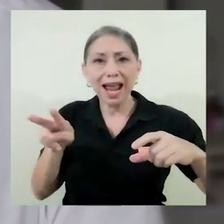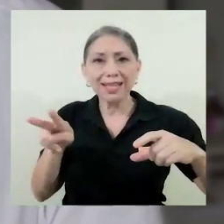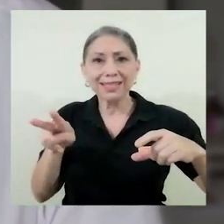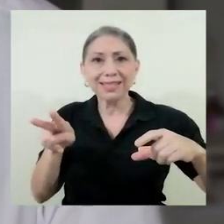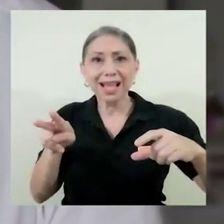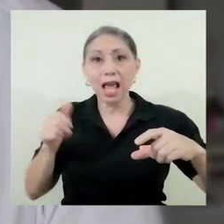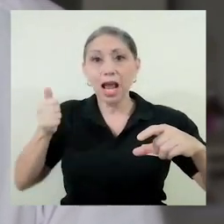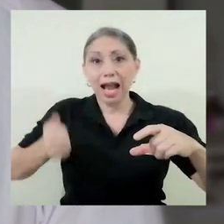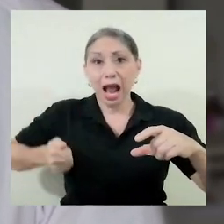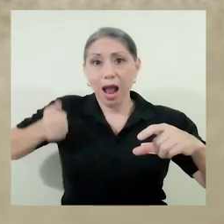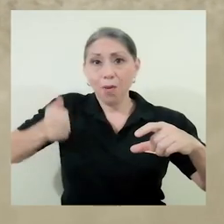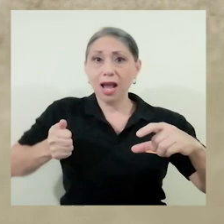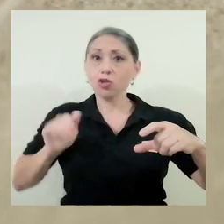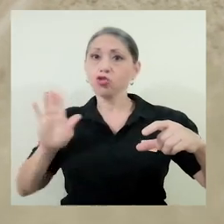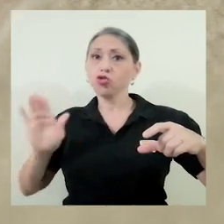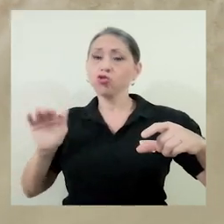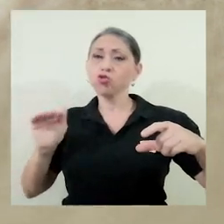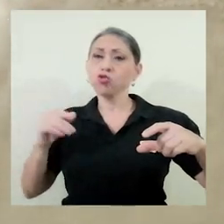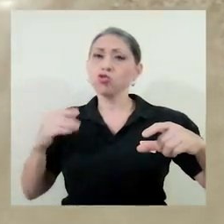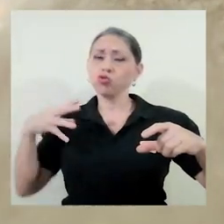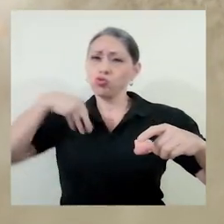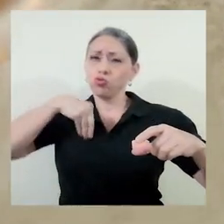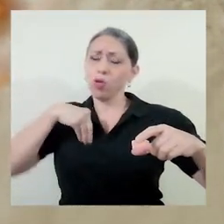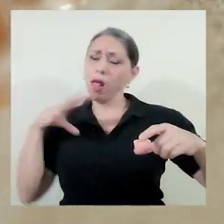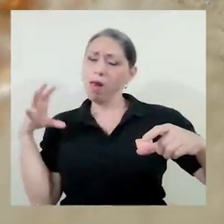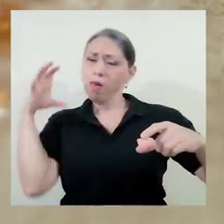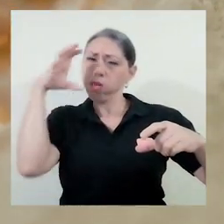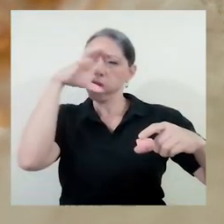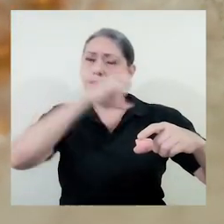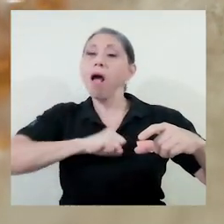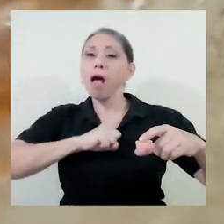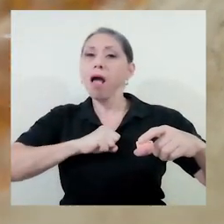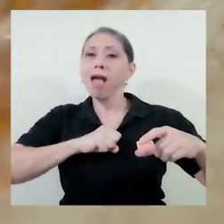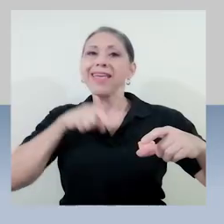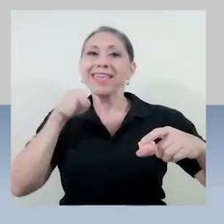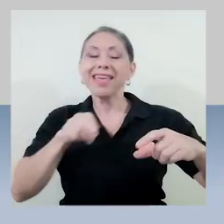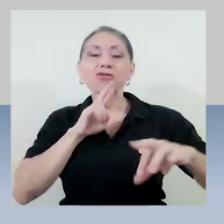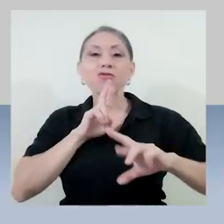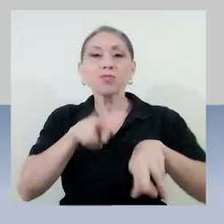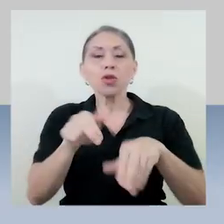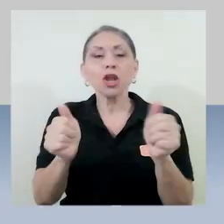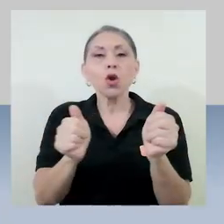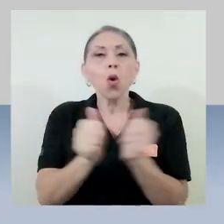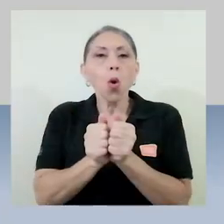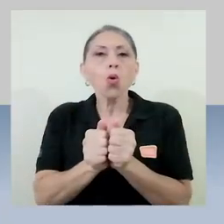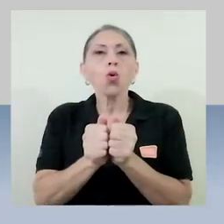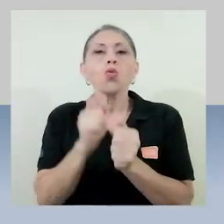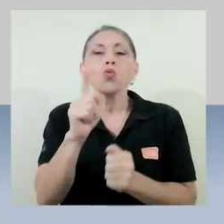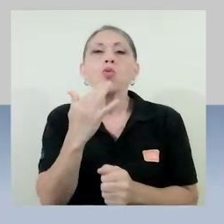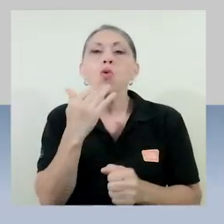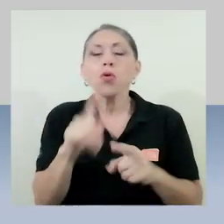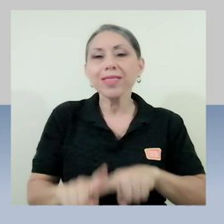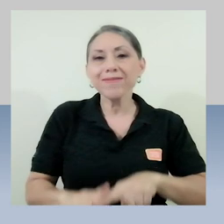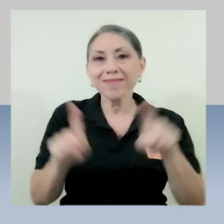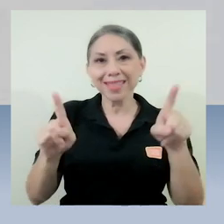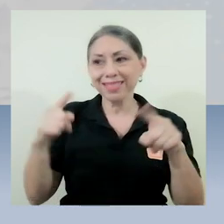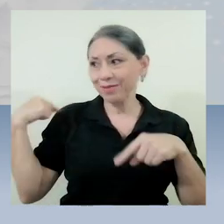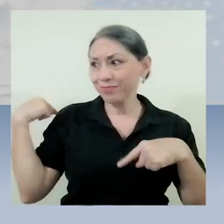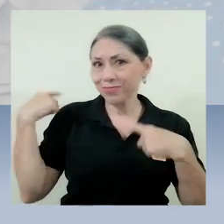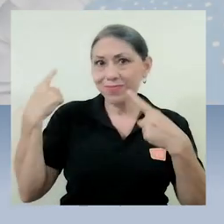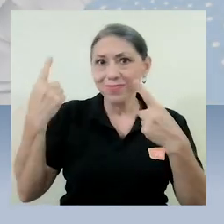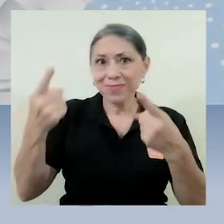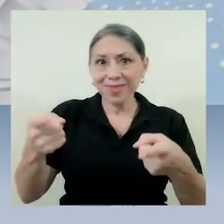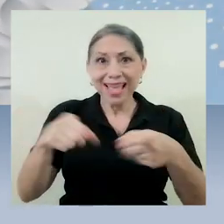caballos las detectan y se evidencian mediante una reacción de color. Lo que hemos podido observar es que a lo largo del esquema de inmunización,